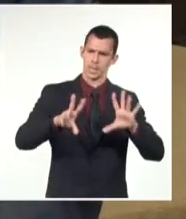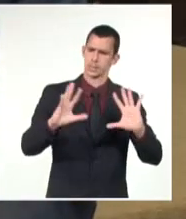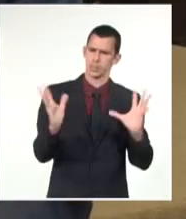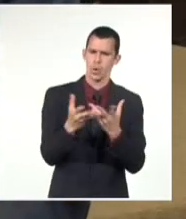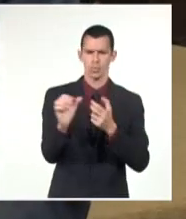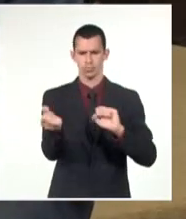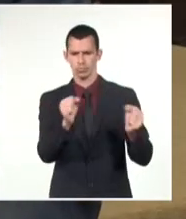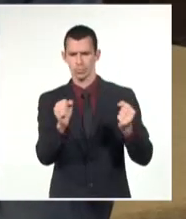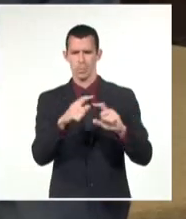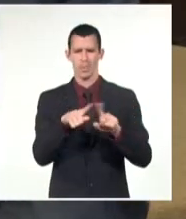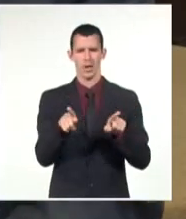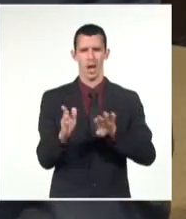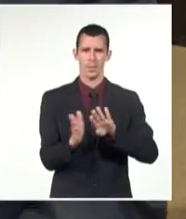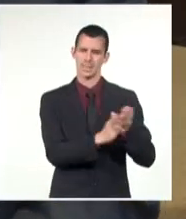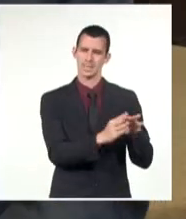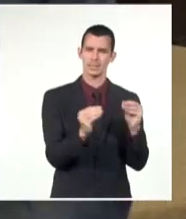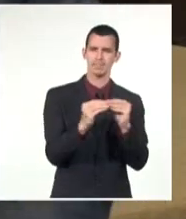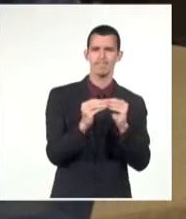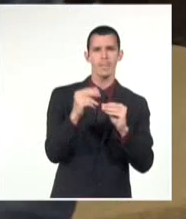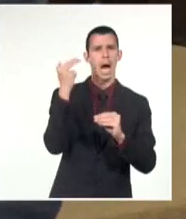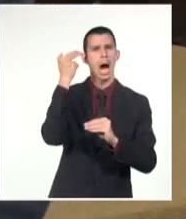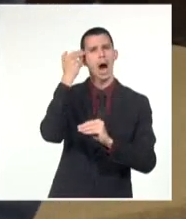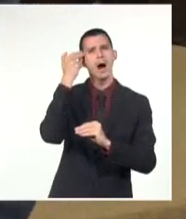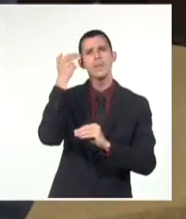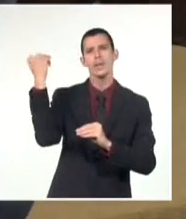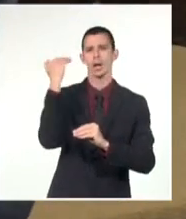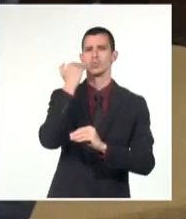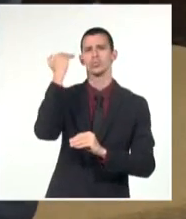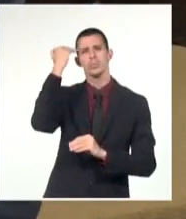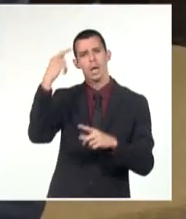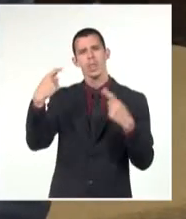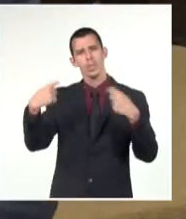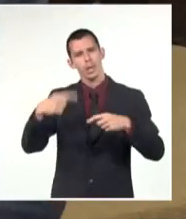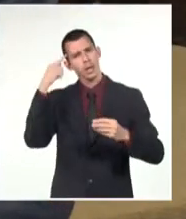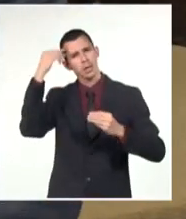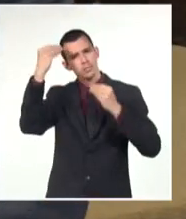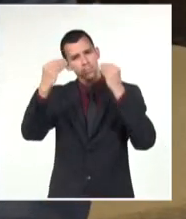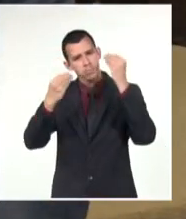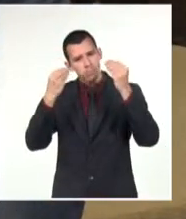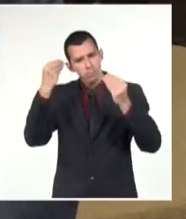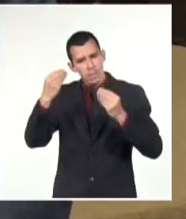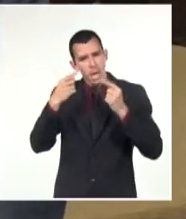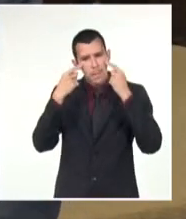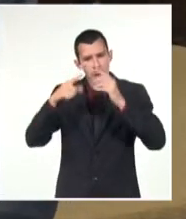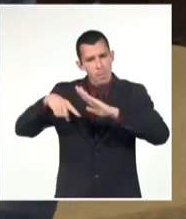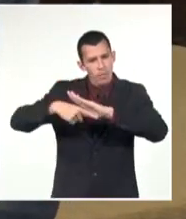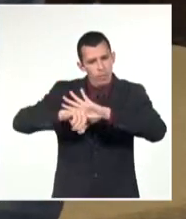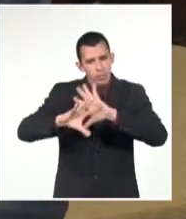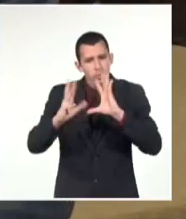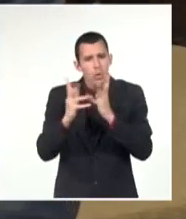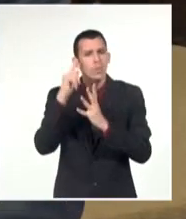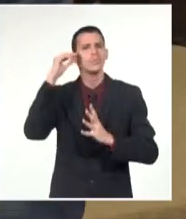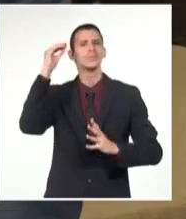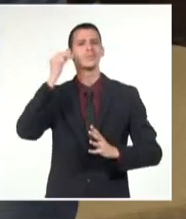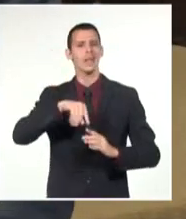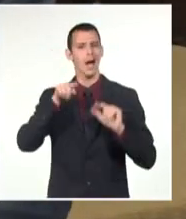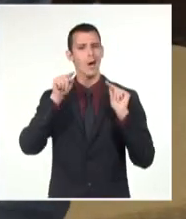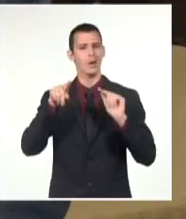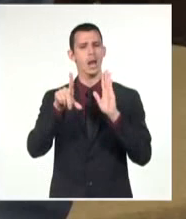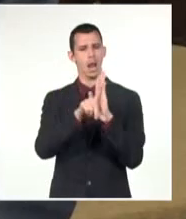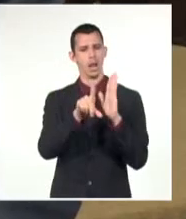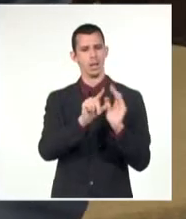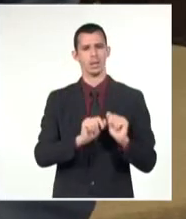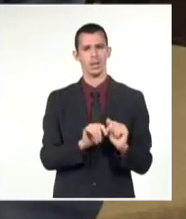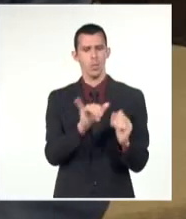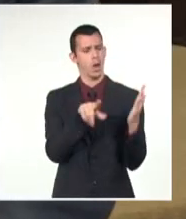ciertas capacidades de ponderación, de análisis de las leyes de integración del derecho, de lectura